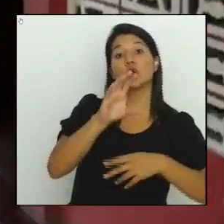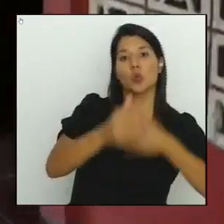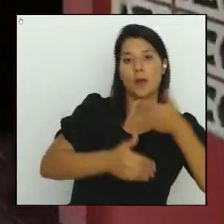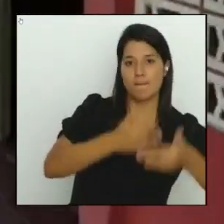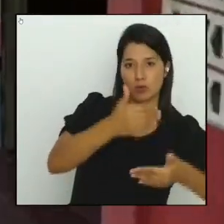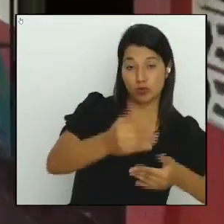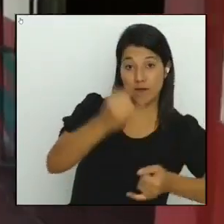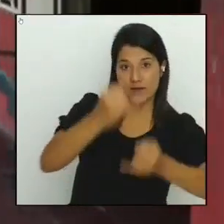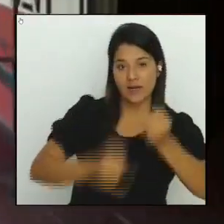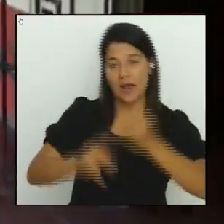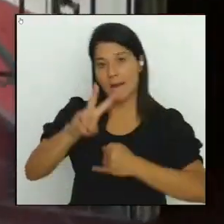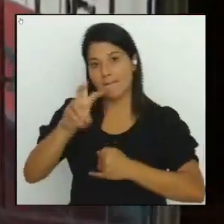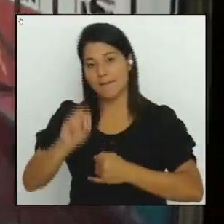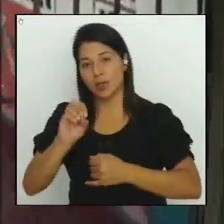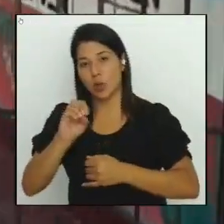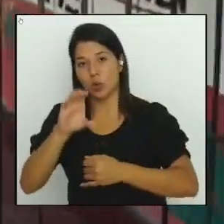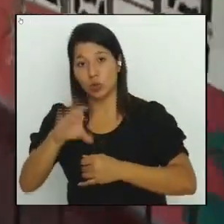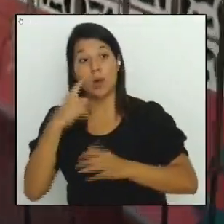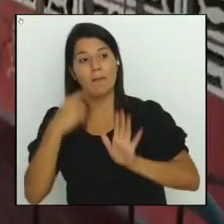de octubre de este año.